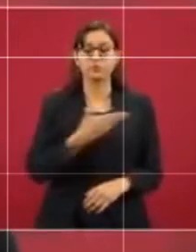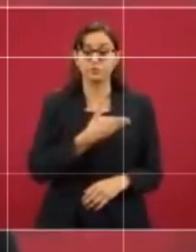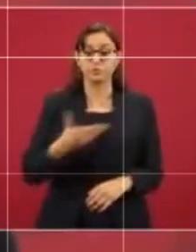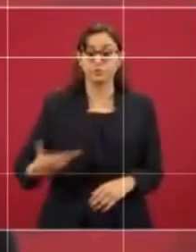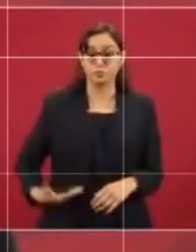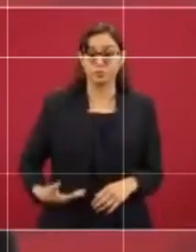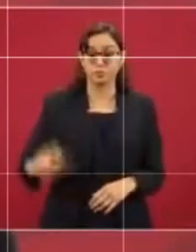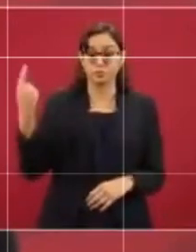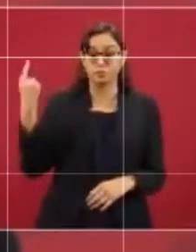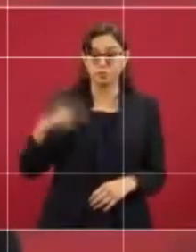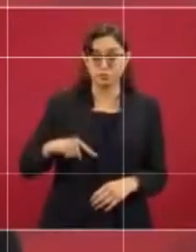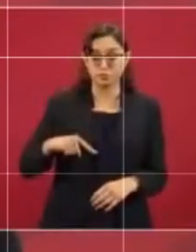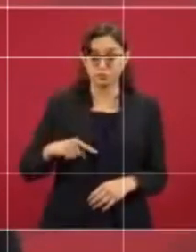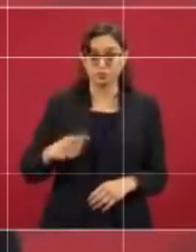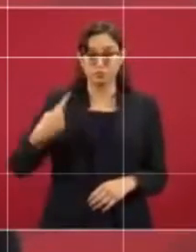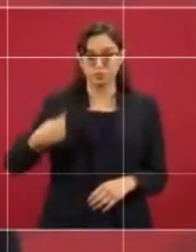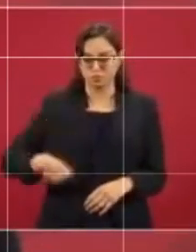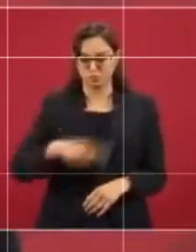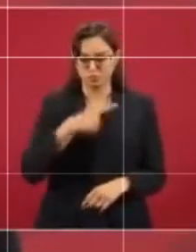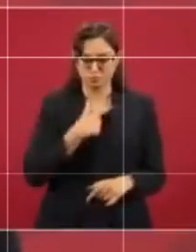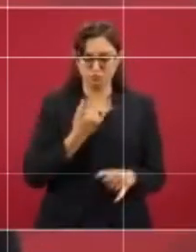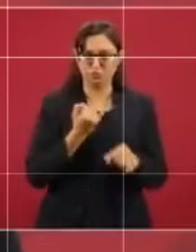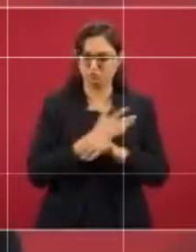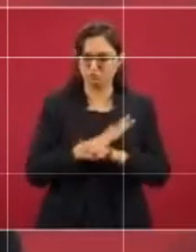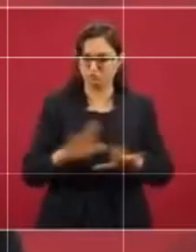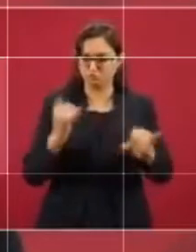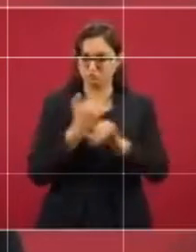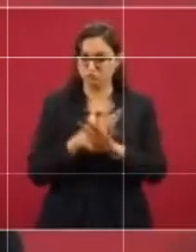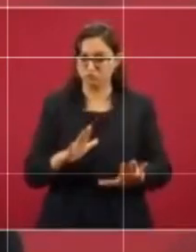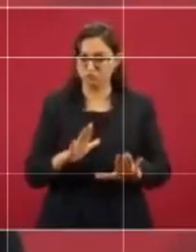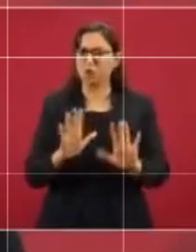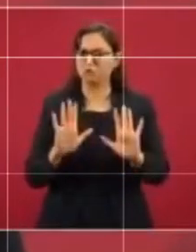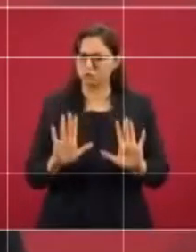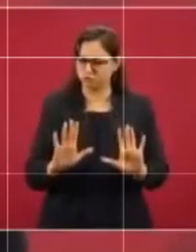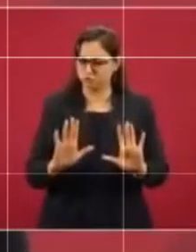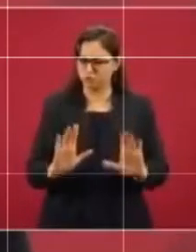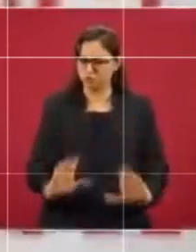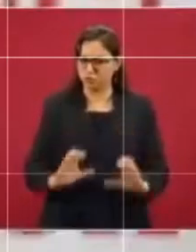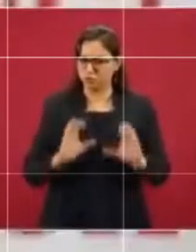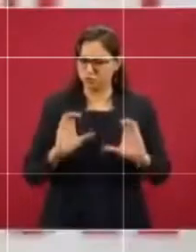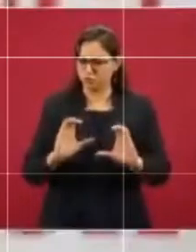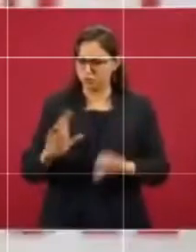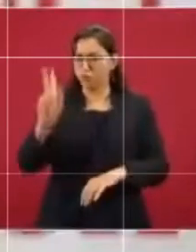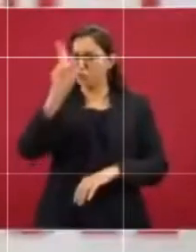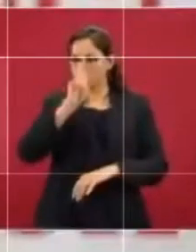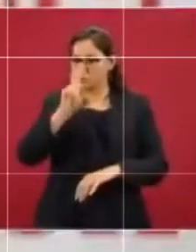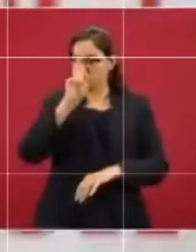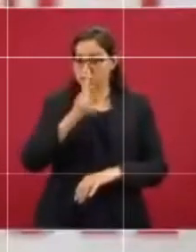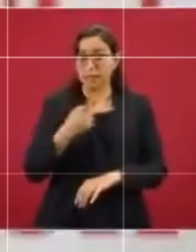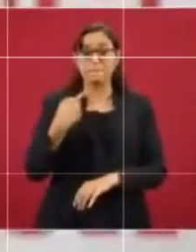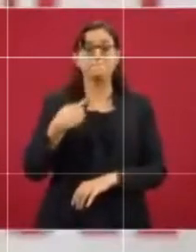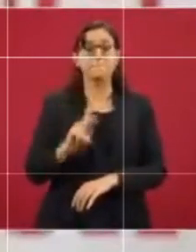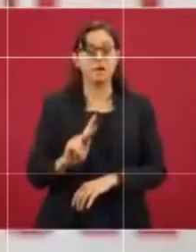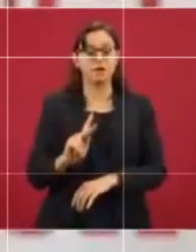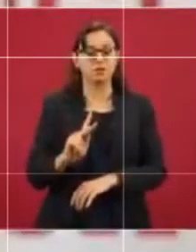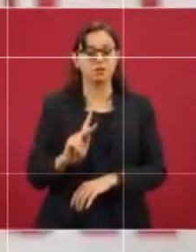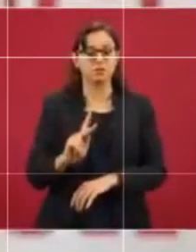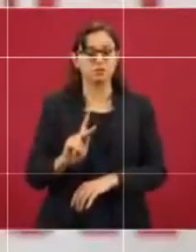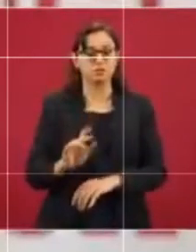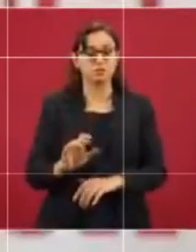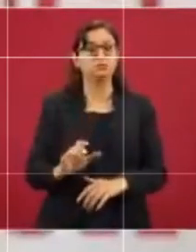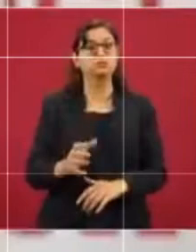pero siempre con firmeza y claridad, la posición de México, que es